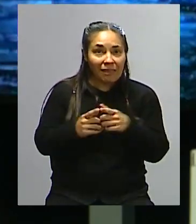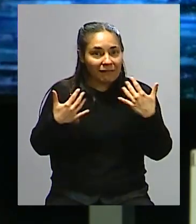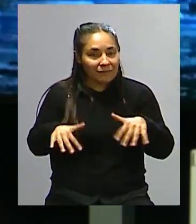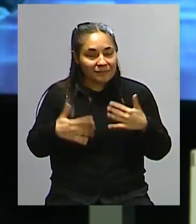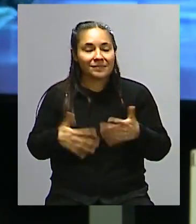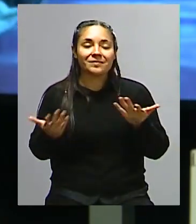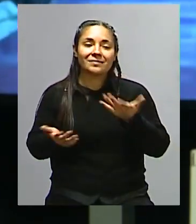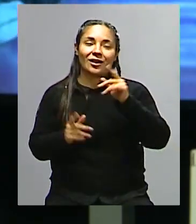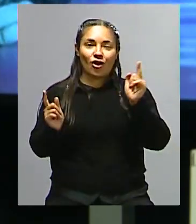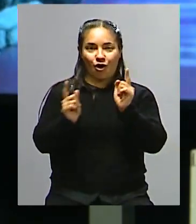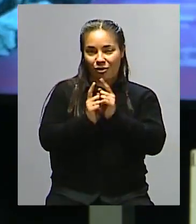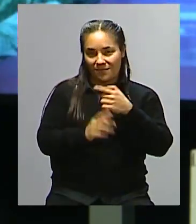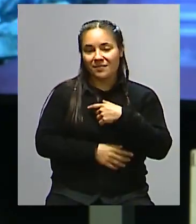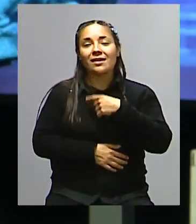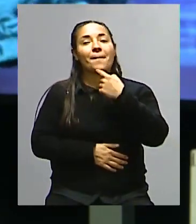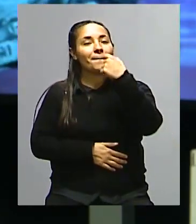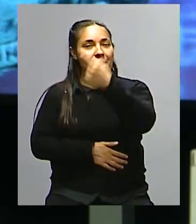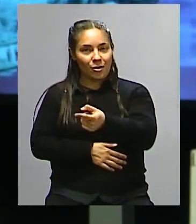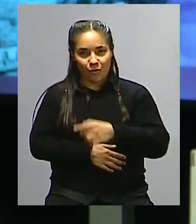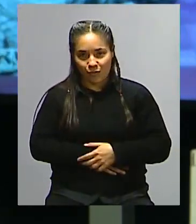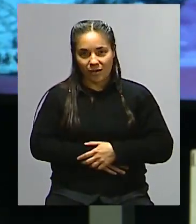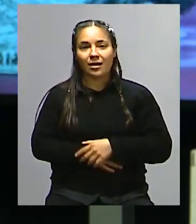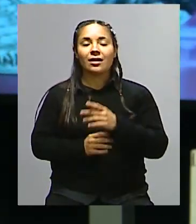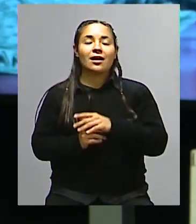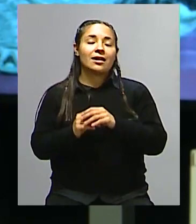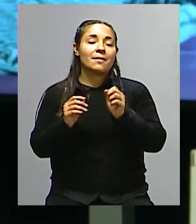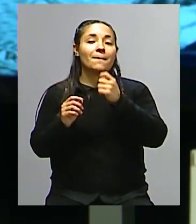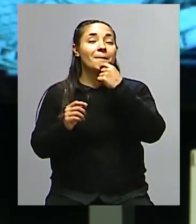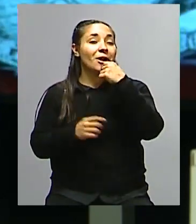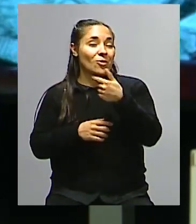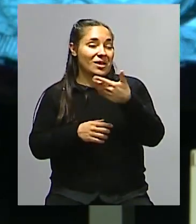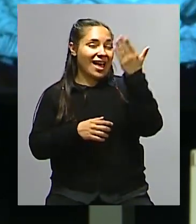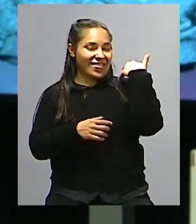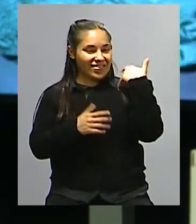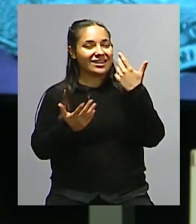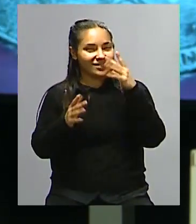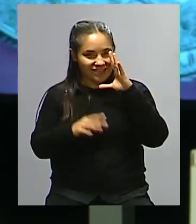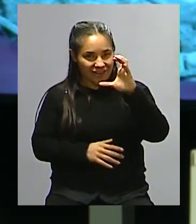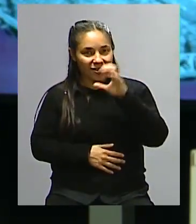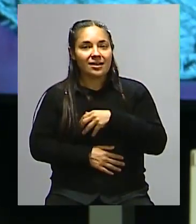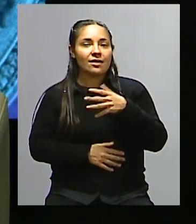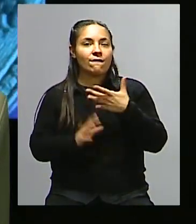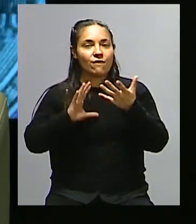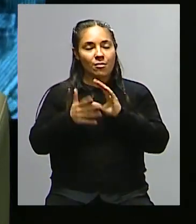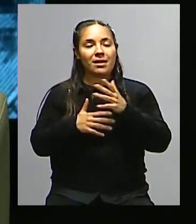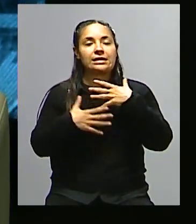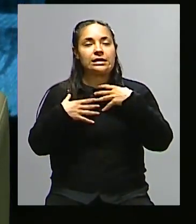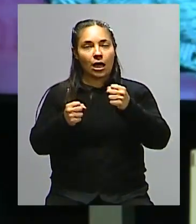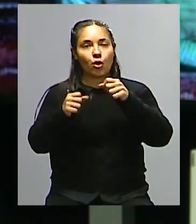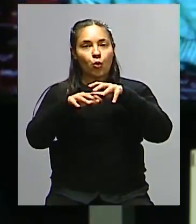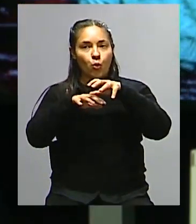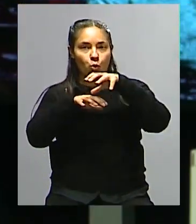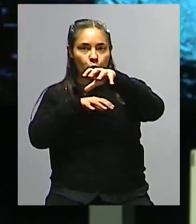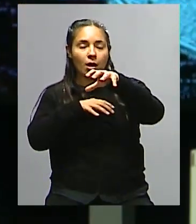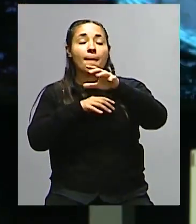Sergio, te faltó responderme en la segunda parte de la pregunta anterior, que era cómo había quedado el sistema de salud post